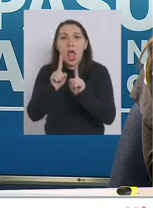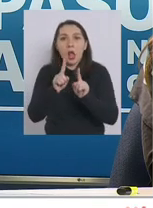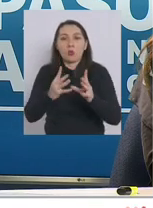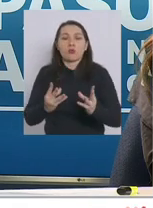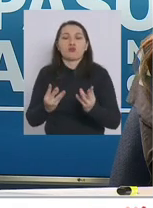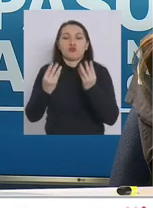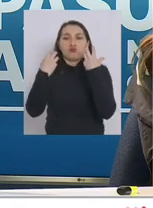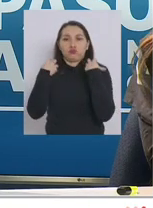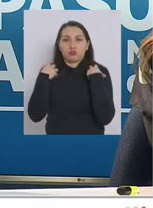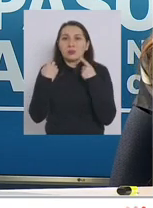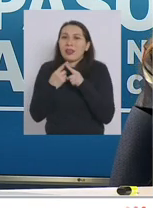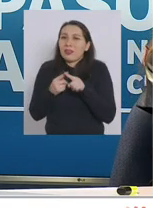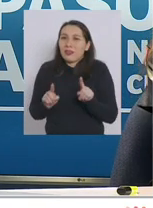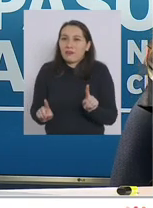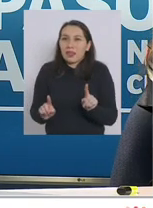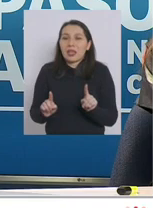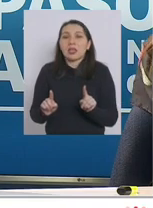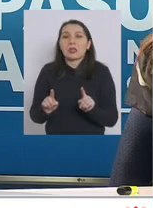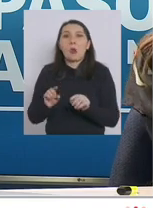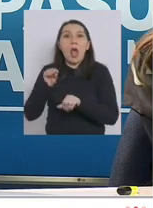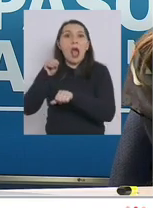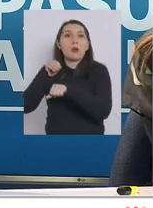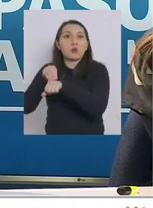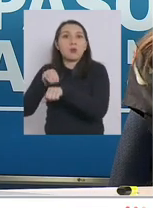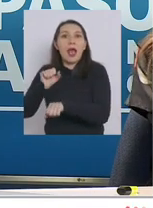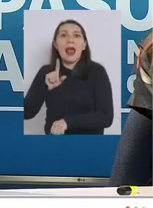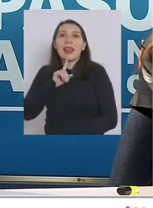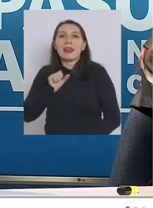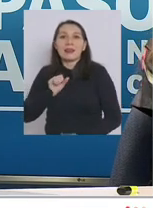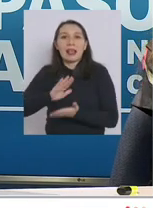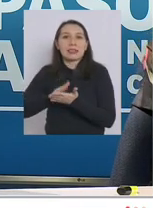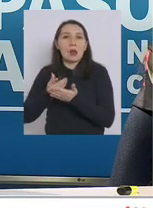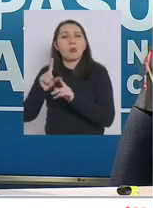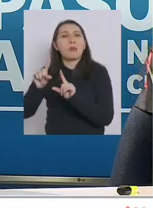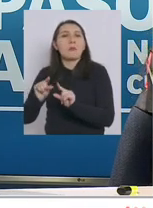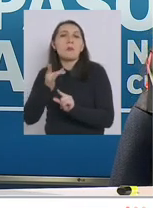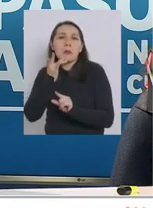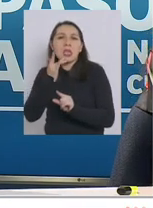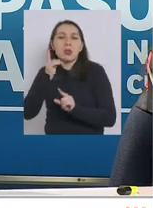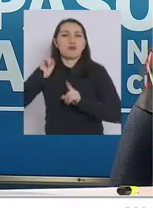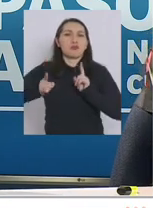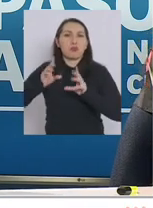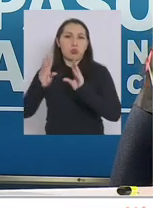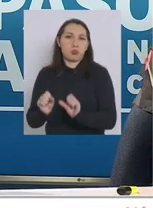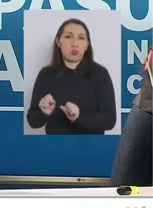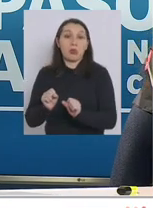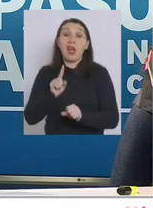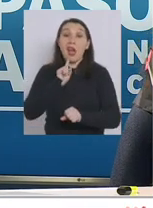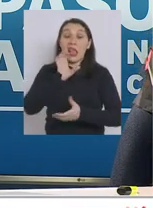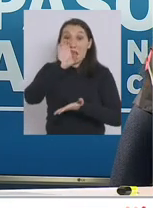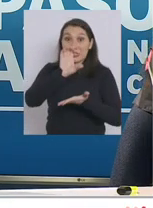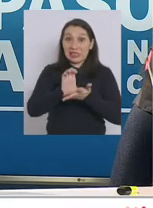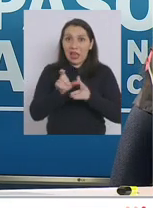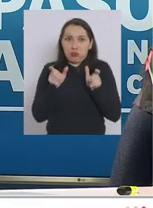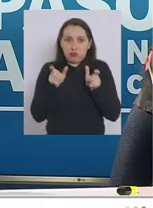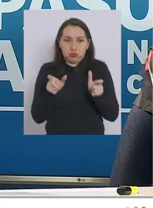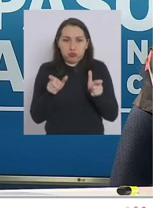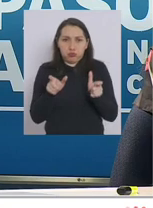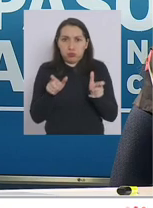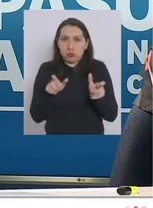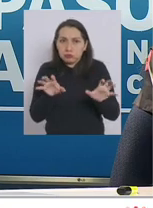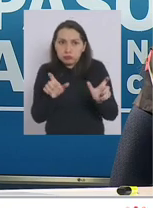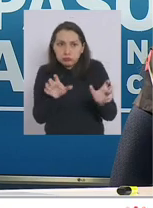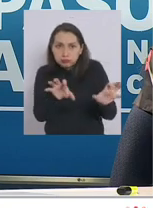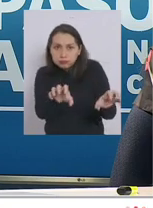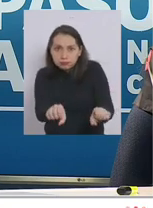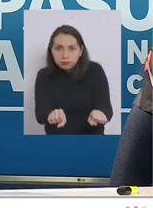atribuciones que son distintas a la de la alerta sanitaria el contar con estado de excepción nos permite justamente